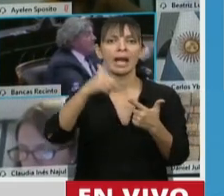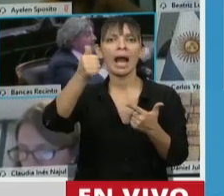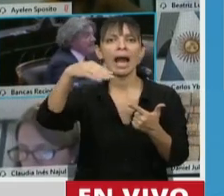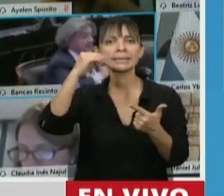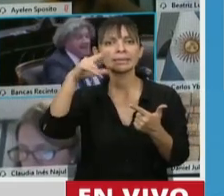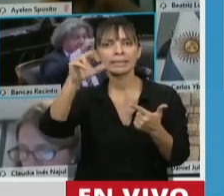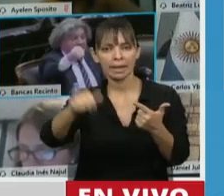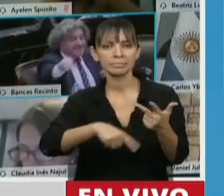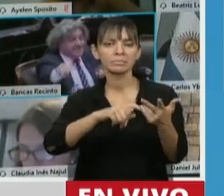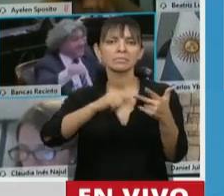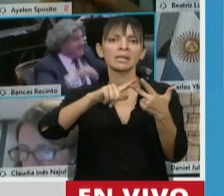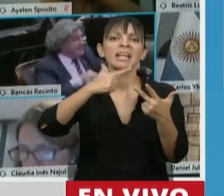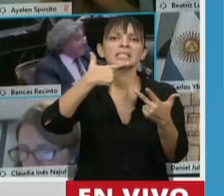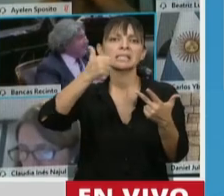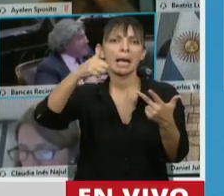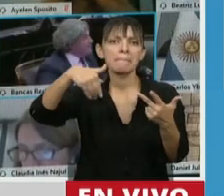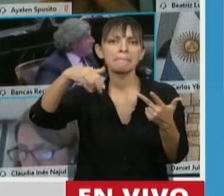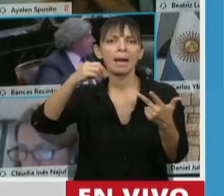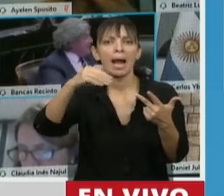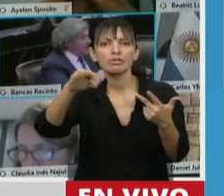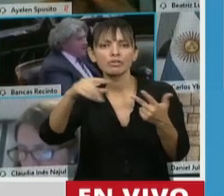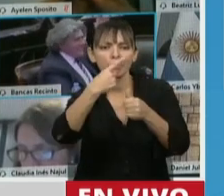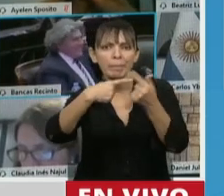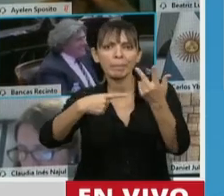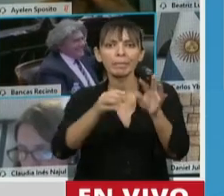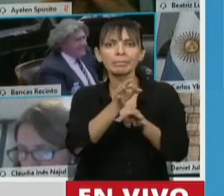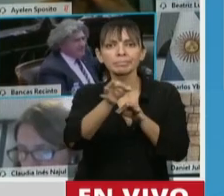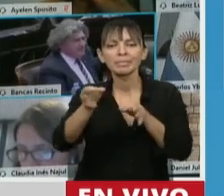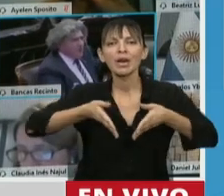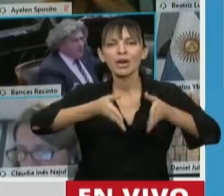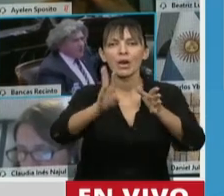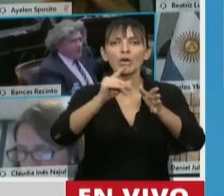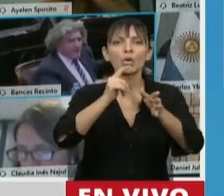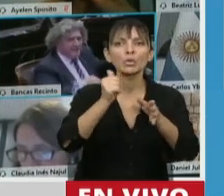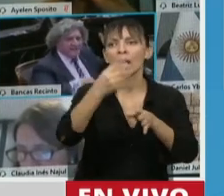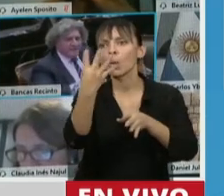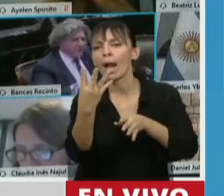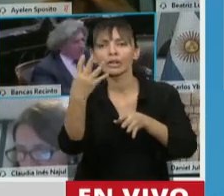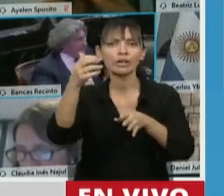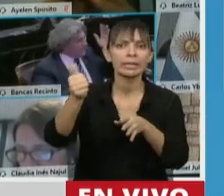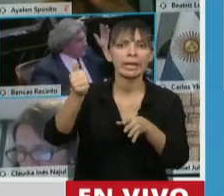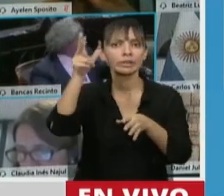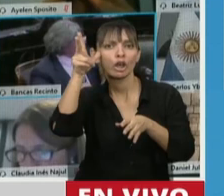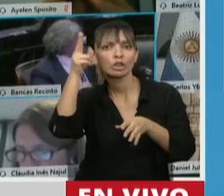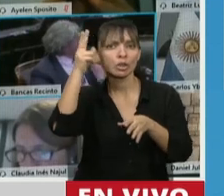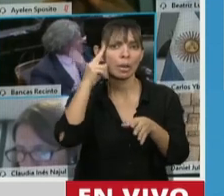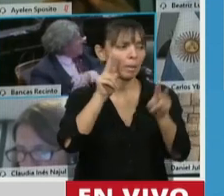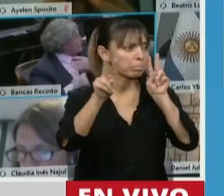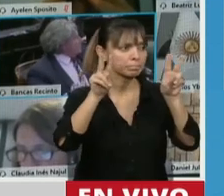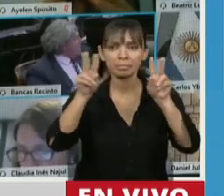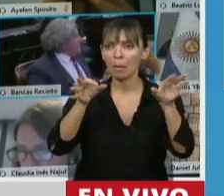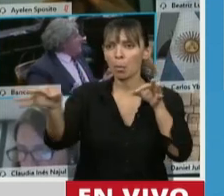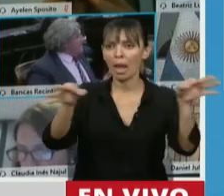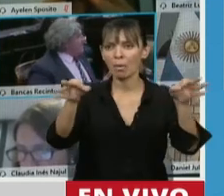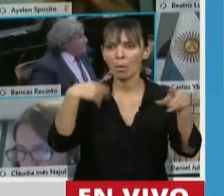Pacho, en toda esta cantidad de pueblos cuando uno recorre la ruta 4, 5, 6, 7, 8 y 9, no tienen acceso a la